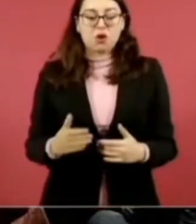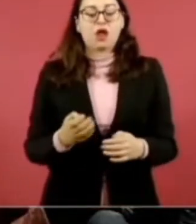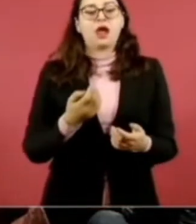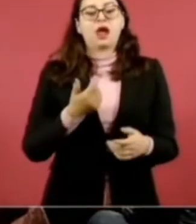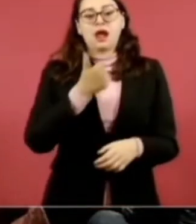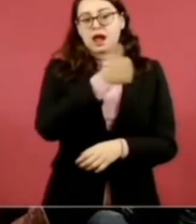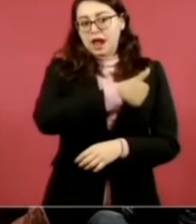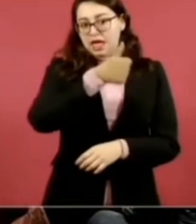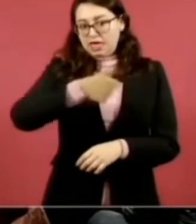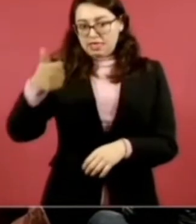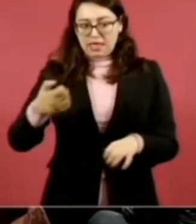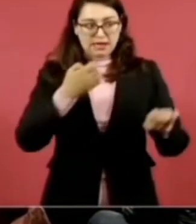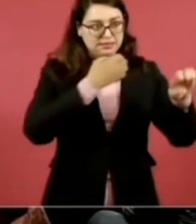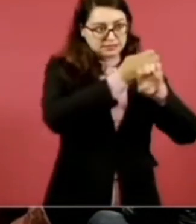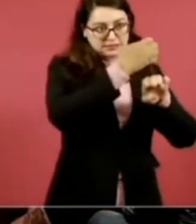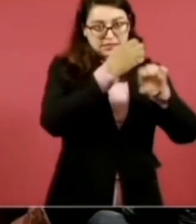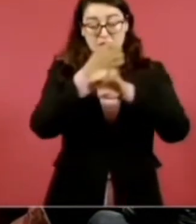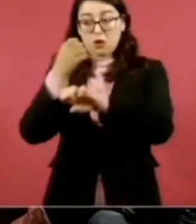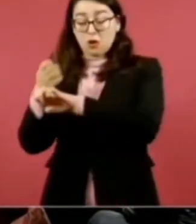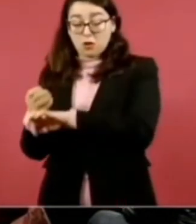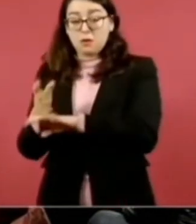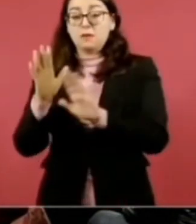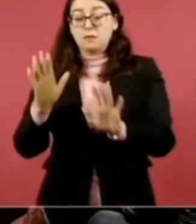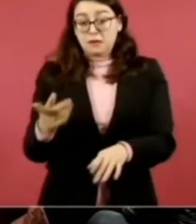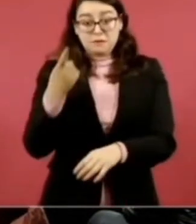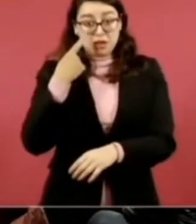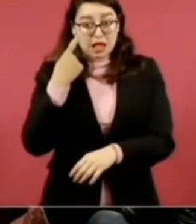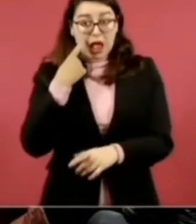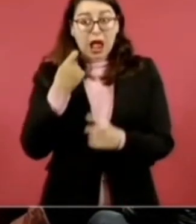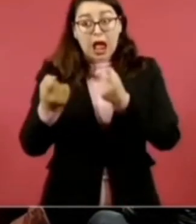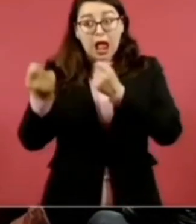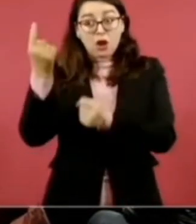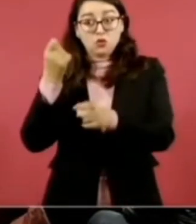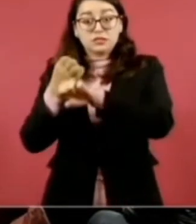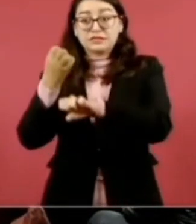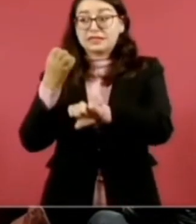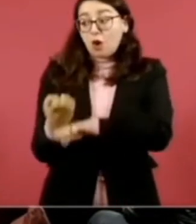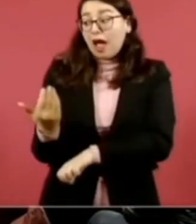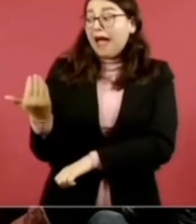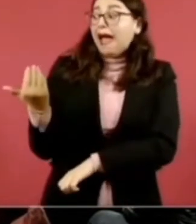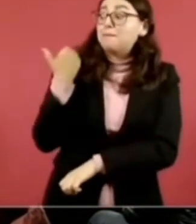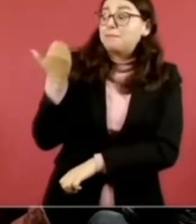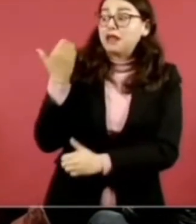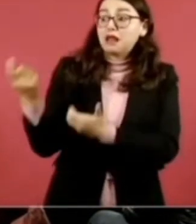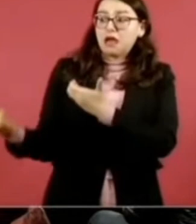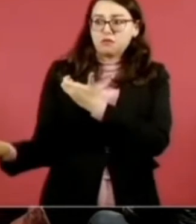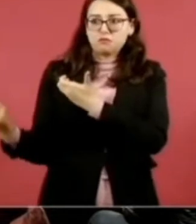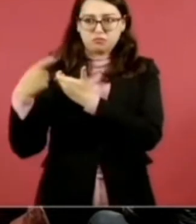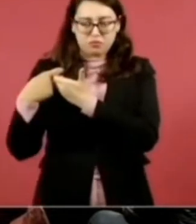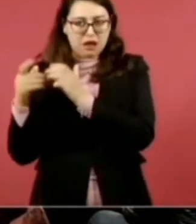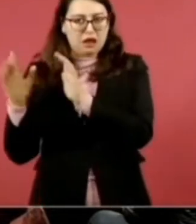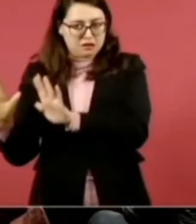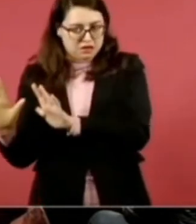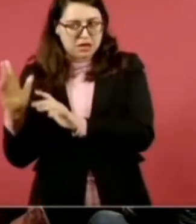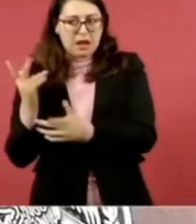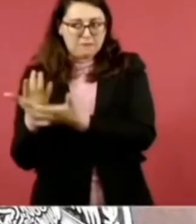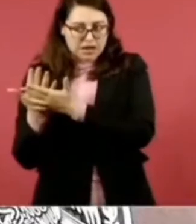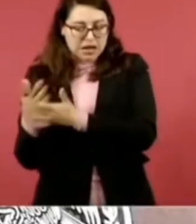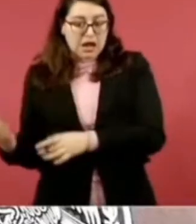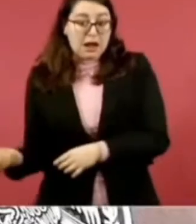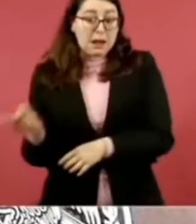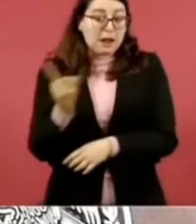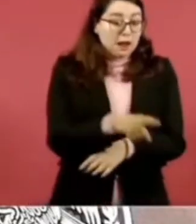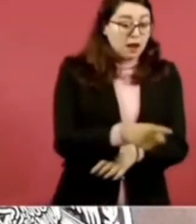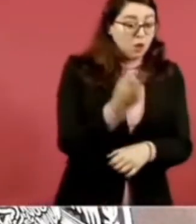siempre empezando por los estados que primero pasaron a IMSS-Bienestar, hasta los que más recientemente,